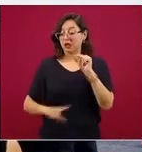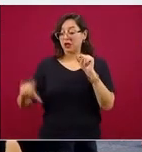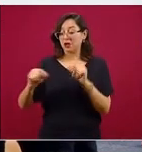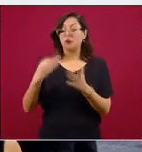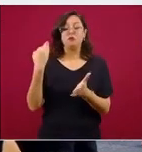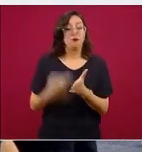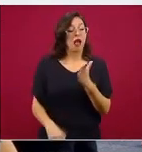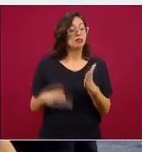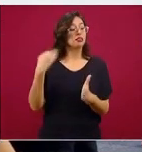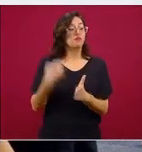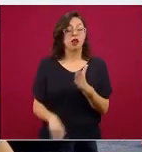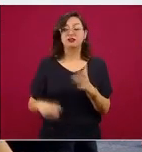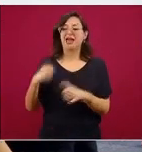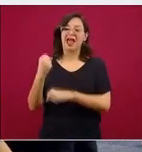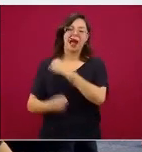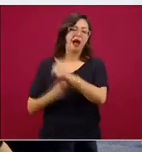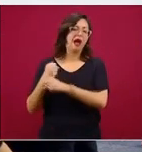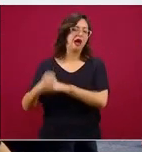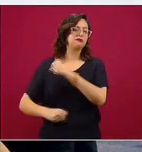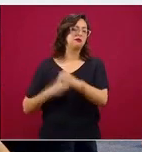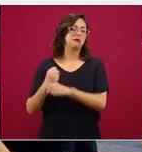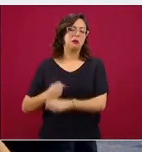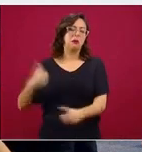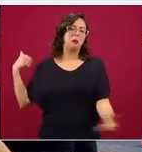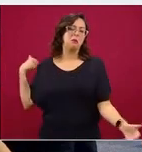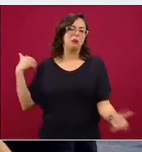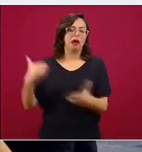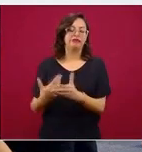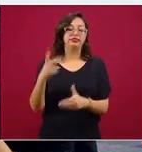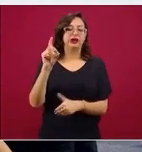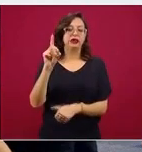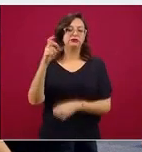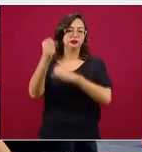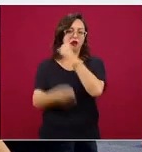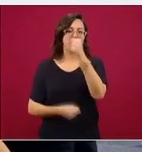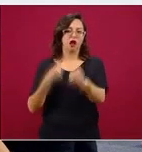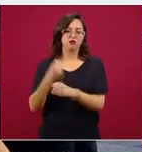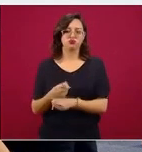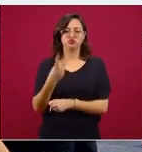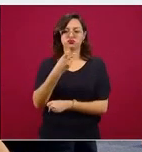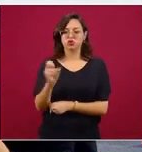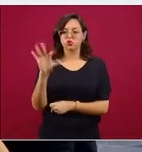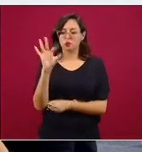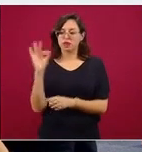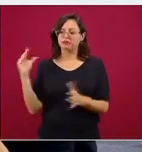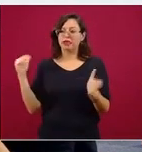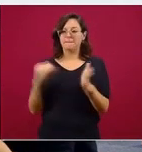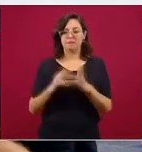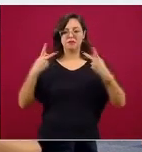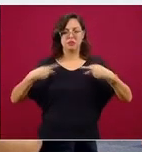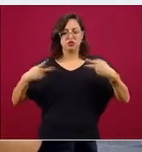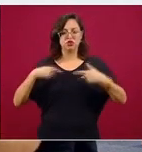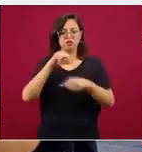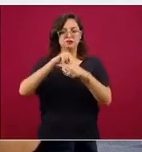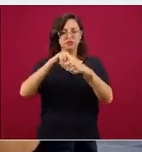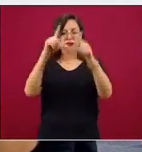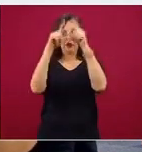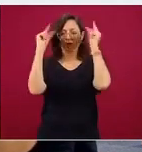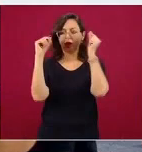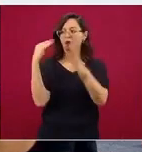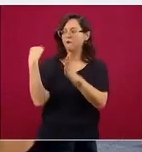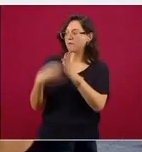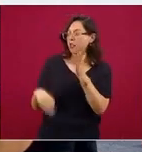por muchos años, por 30 años, de cerca de 240 mil personas. Para el propósito de atender